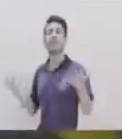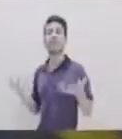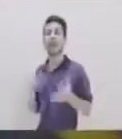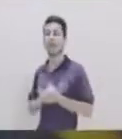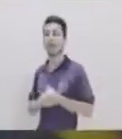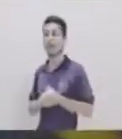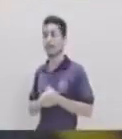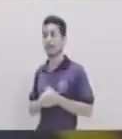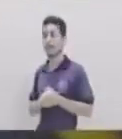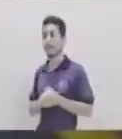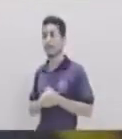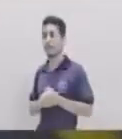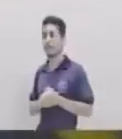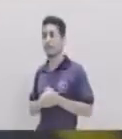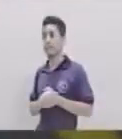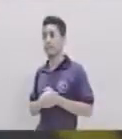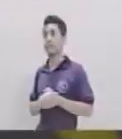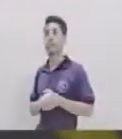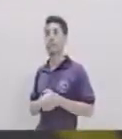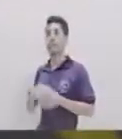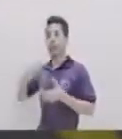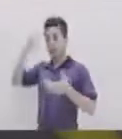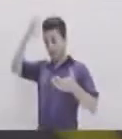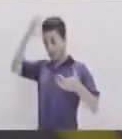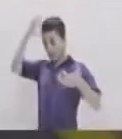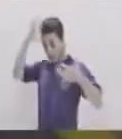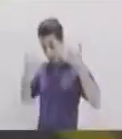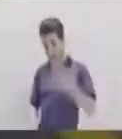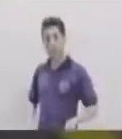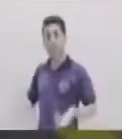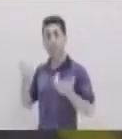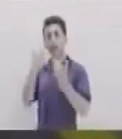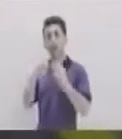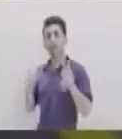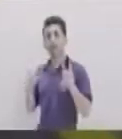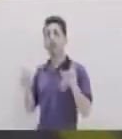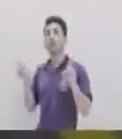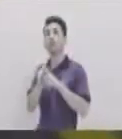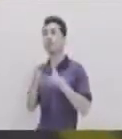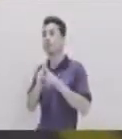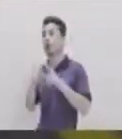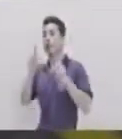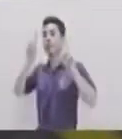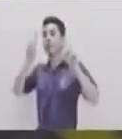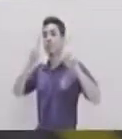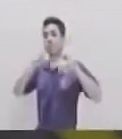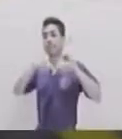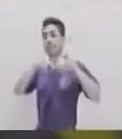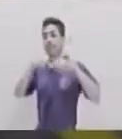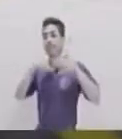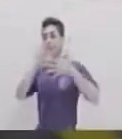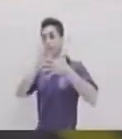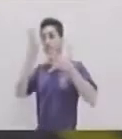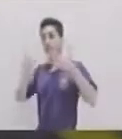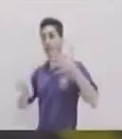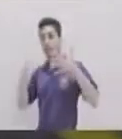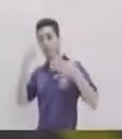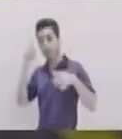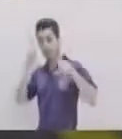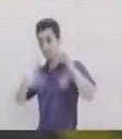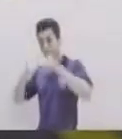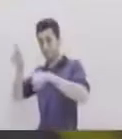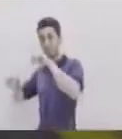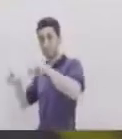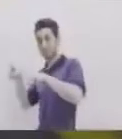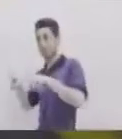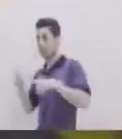significa? Muy bien La caída libre Se va a mover De acuerdo a las ecuaciones Que nosotros tenemos De movimiento rectilíneo Uniformemente